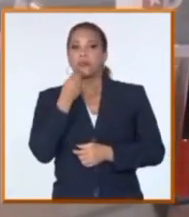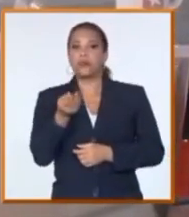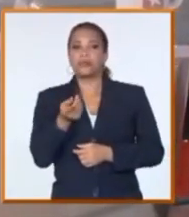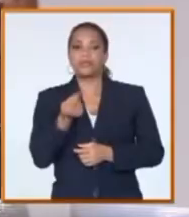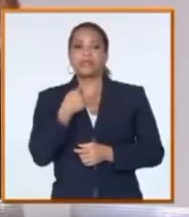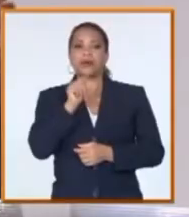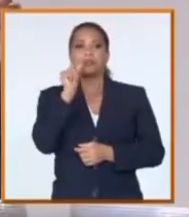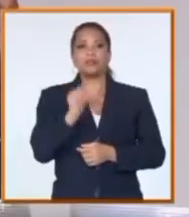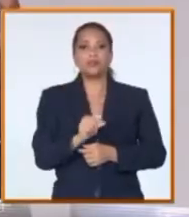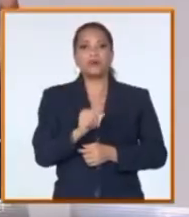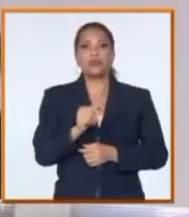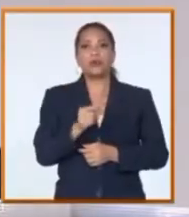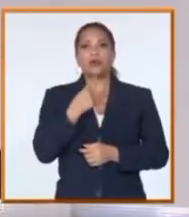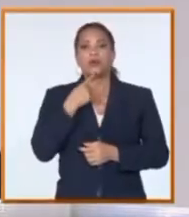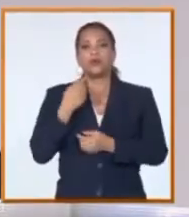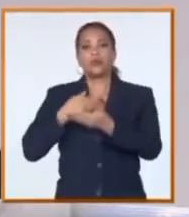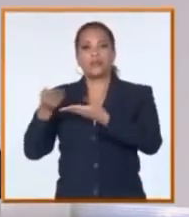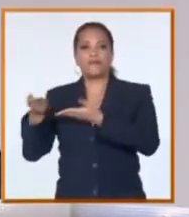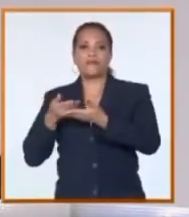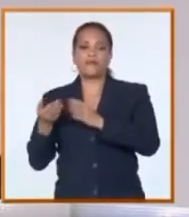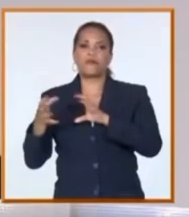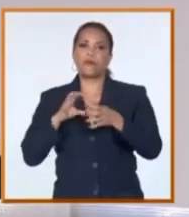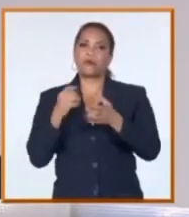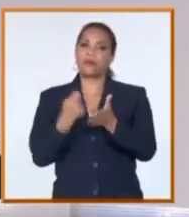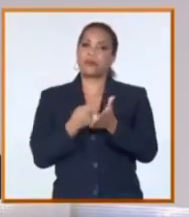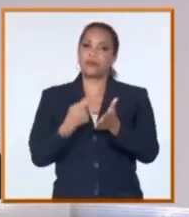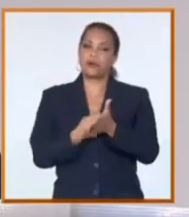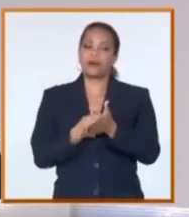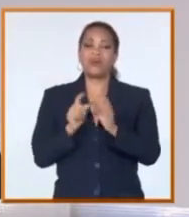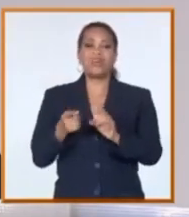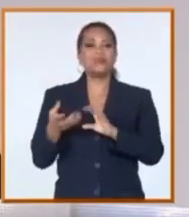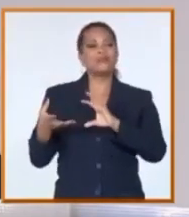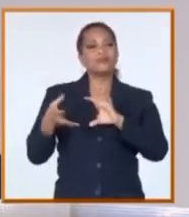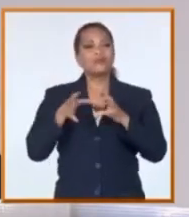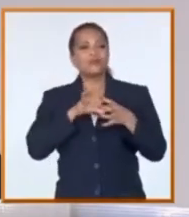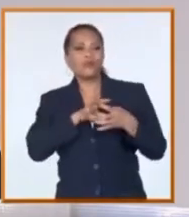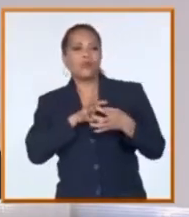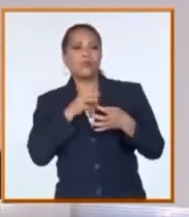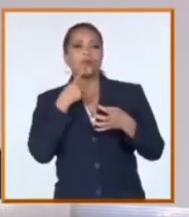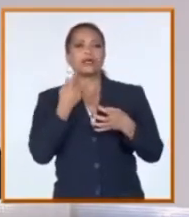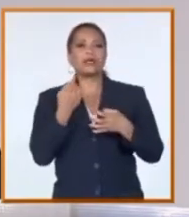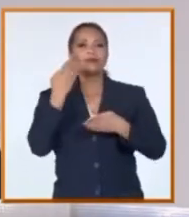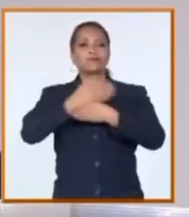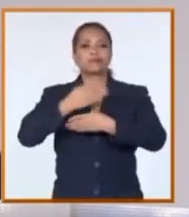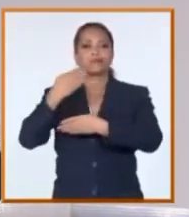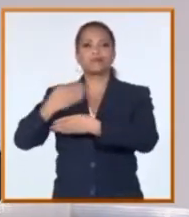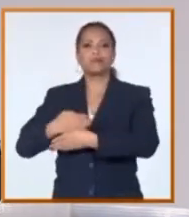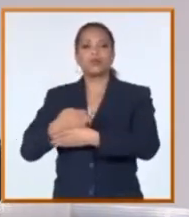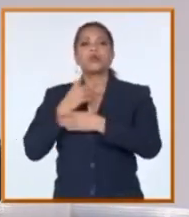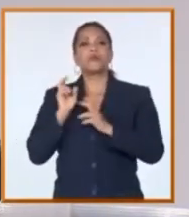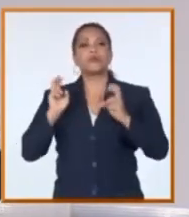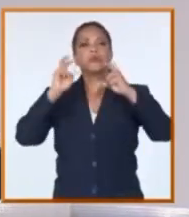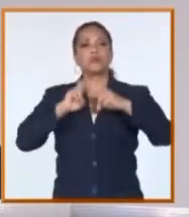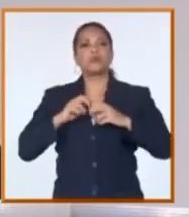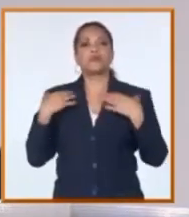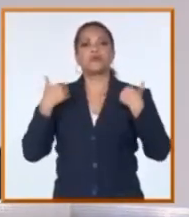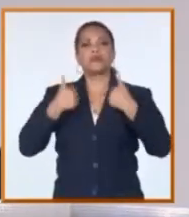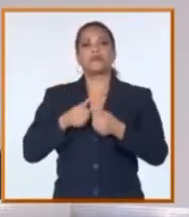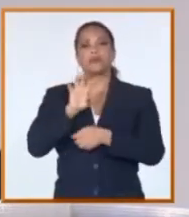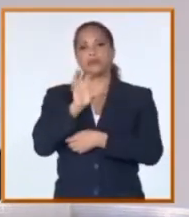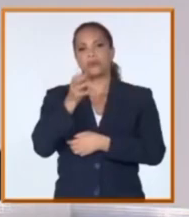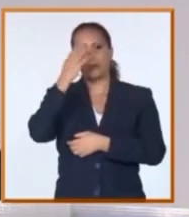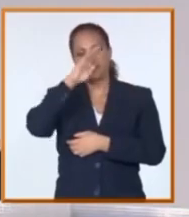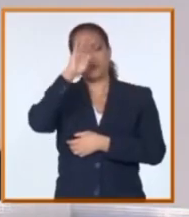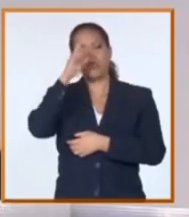persona natural coexercida con la comercialización. Entonces estas son de las cuestiones que nosotros hemos visto con la dirección del Banco Central de Cuba, que además